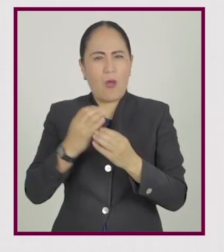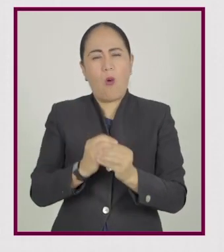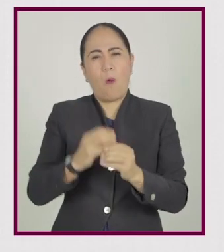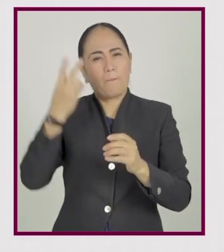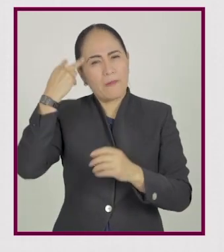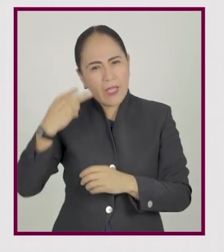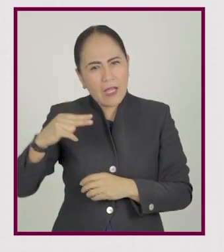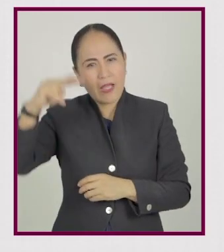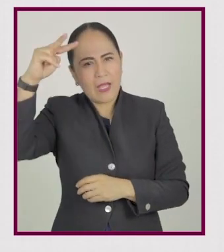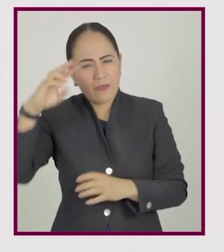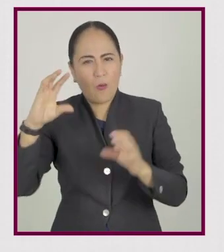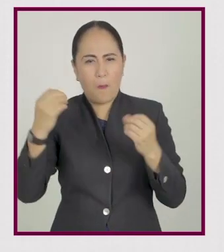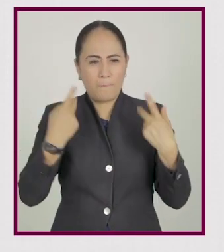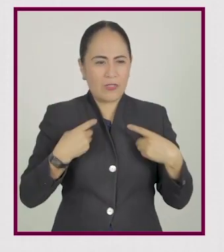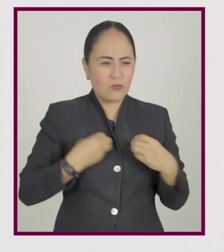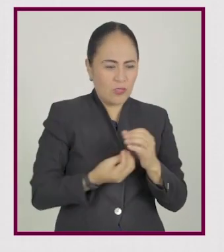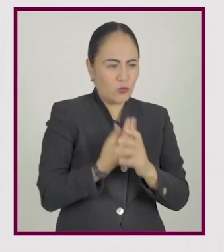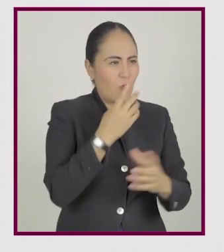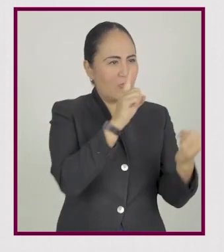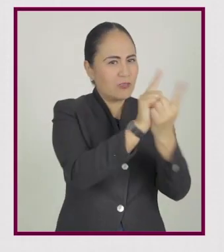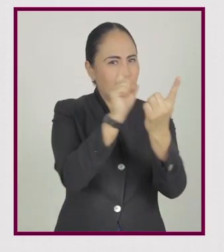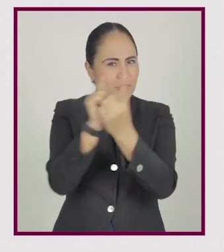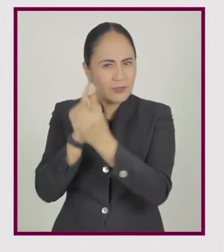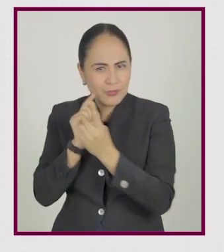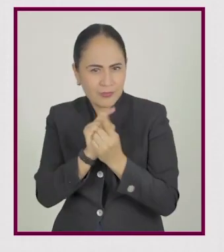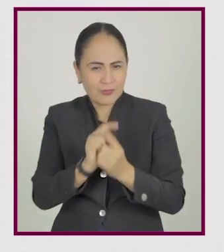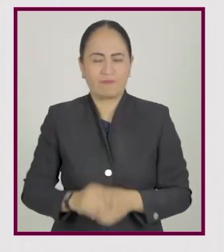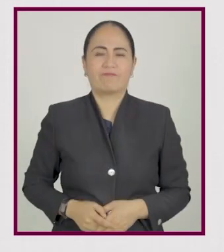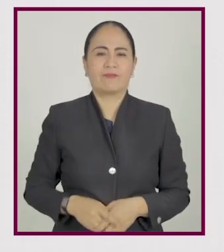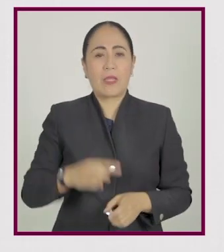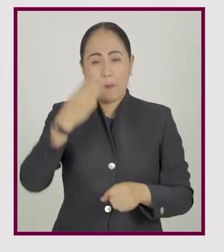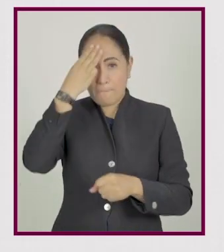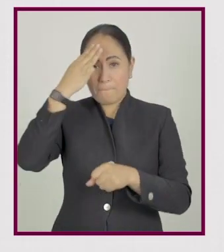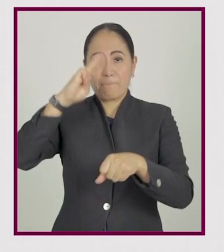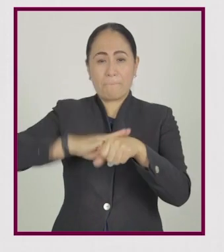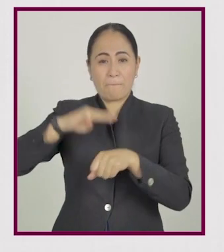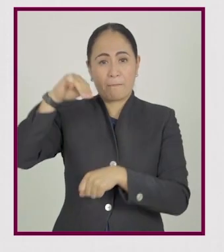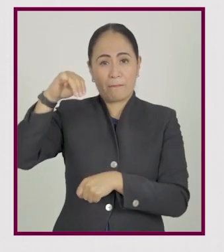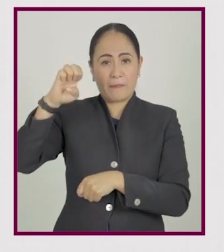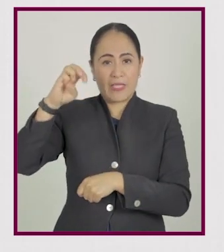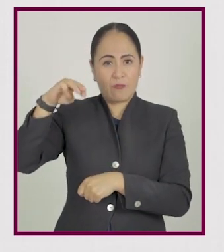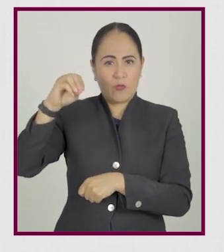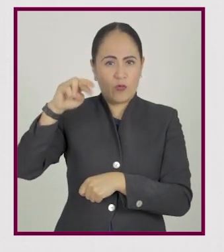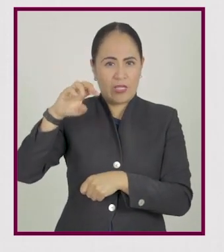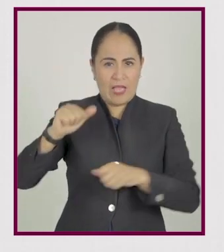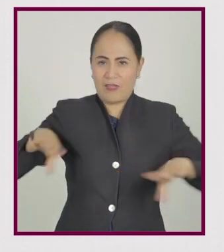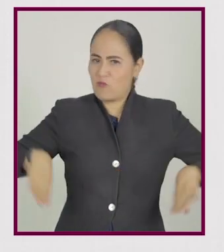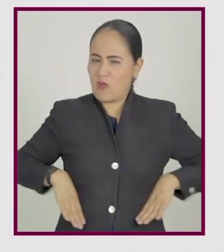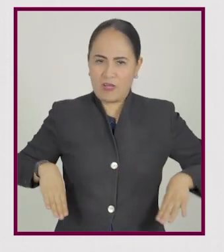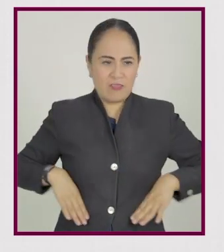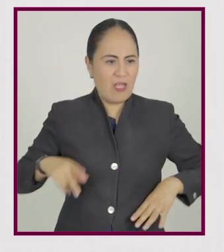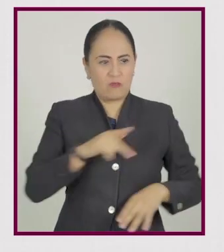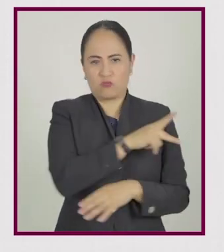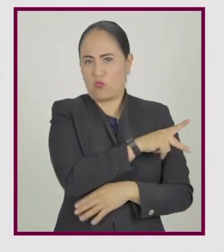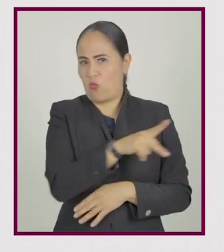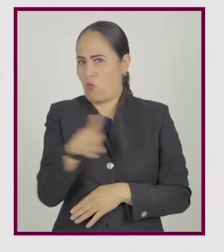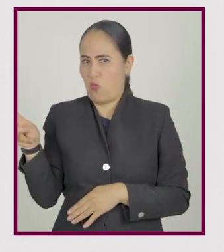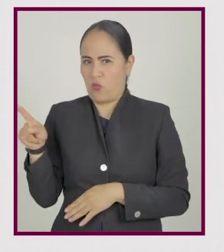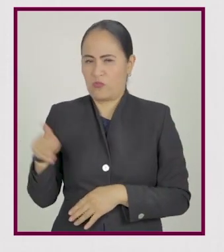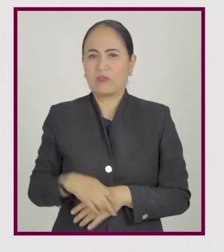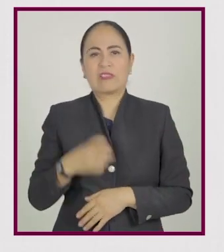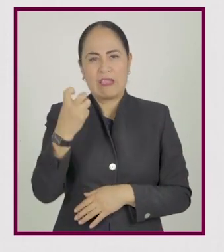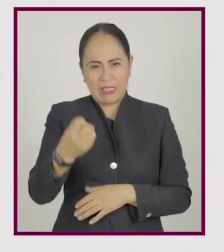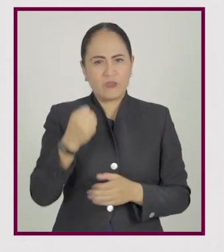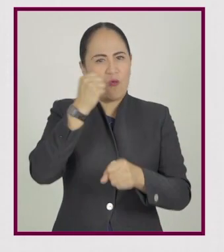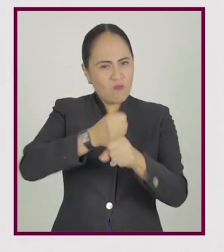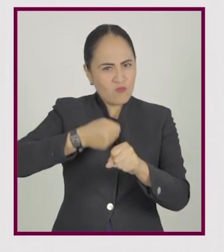viajando o conociendo nuevas personas. La memoria es una capacidad con la que contamos todos los seres humanos